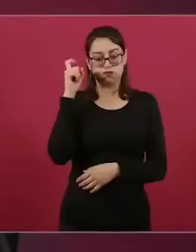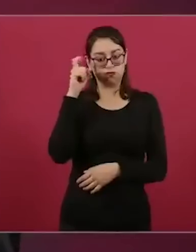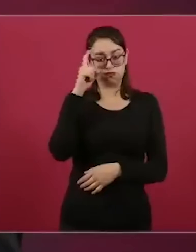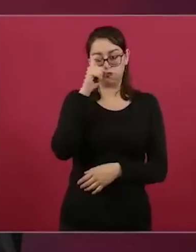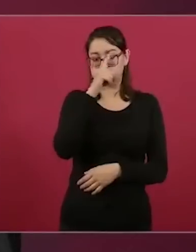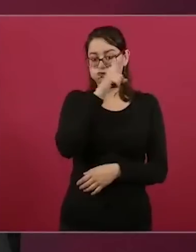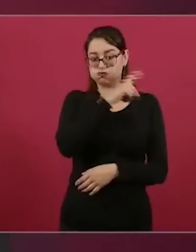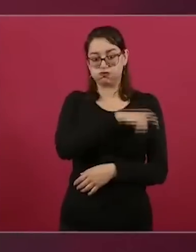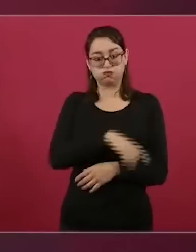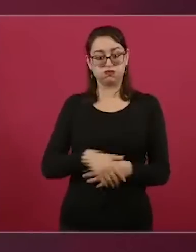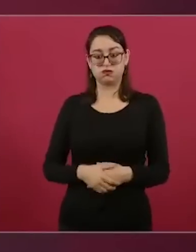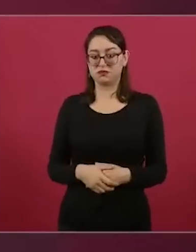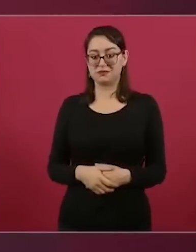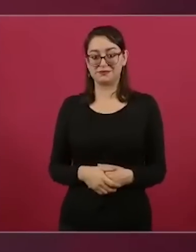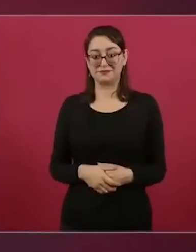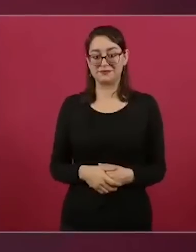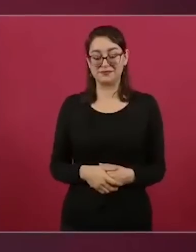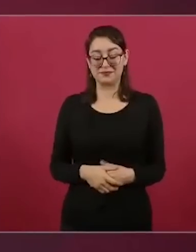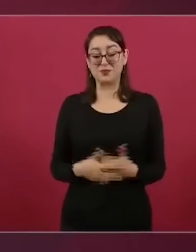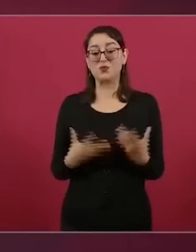fueron muchos años